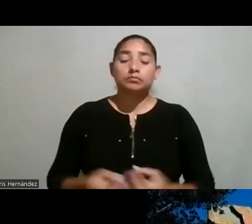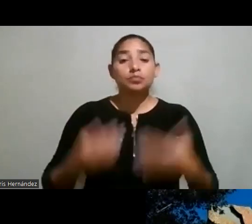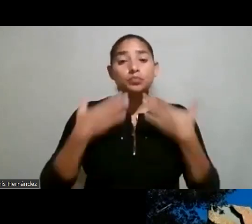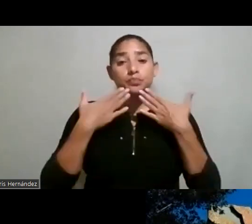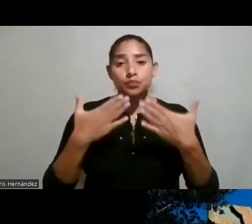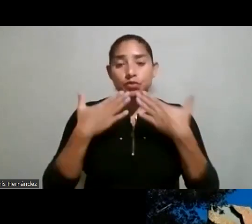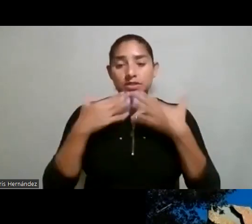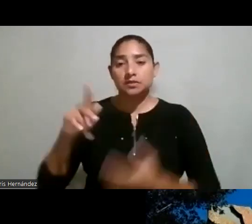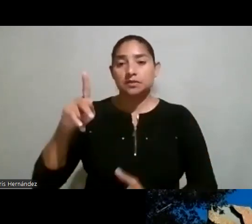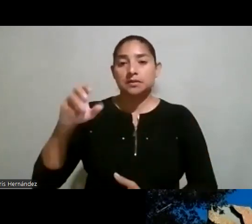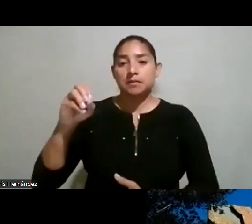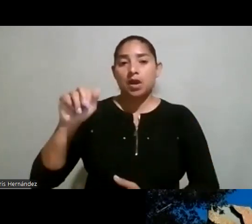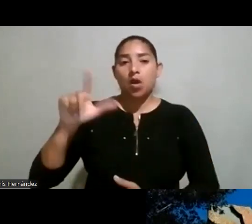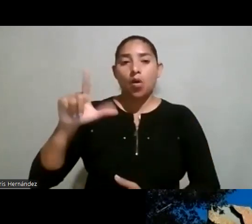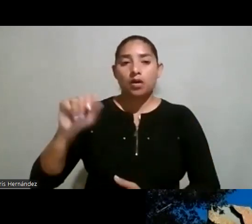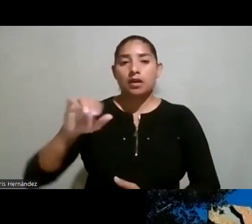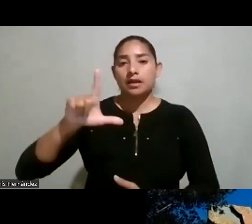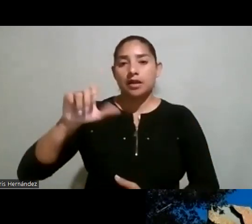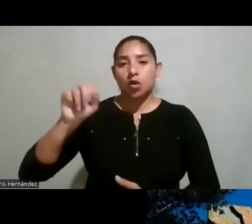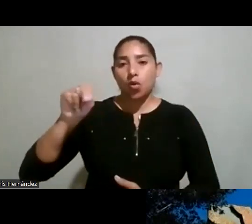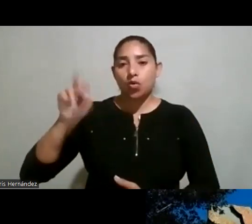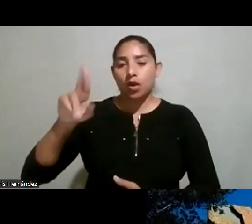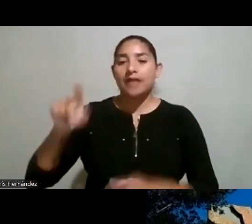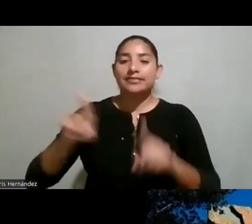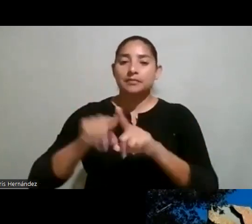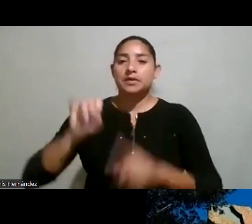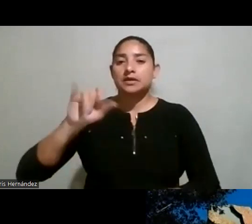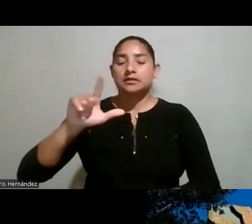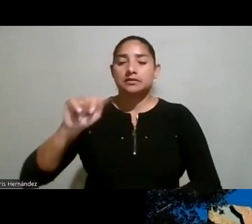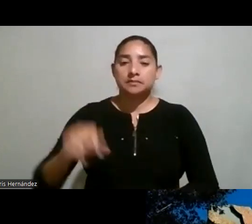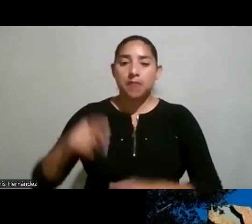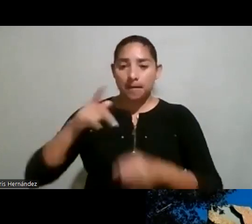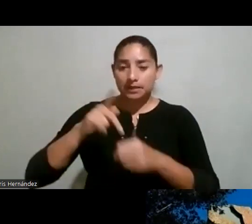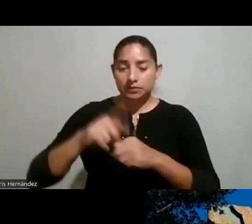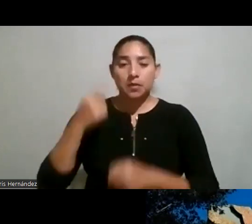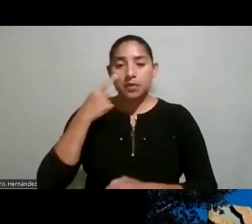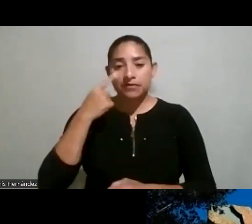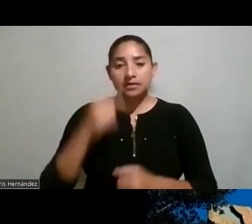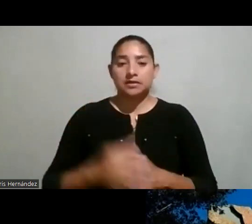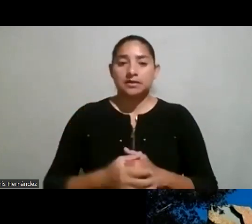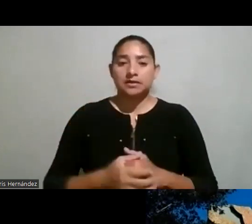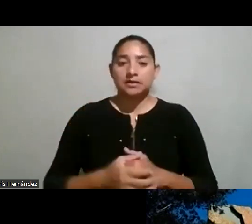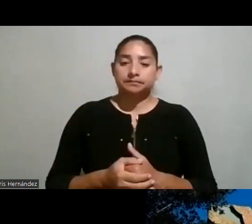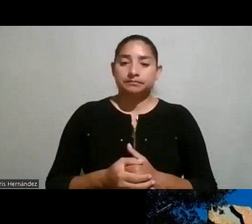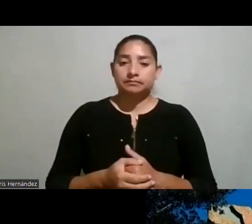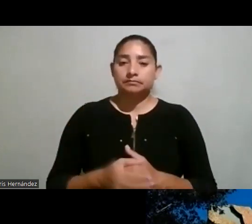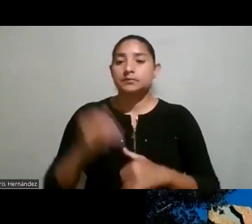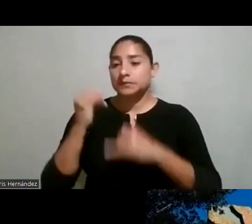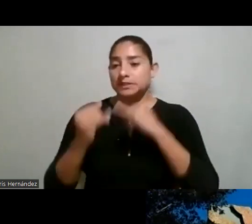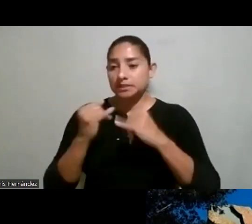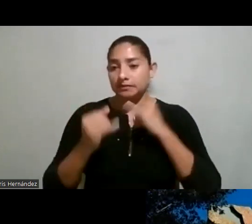a doña Paola a doña Leonora también por la participación vamos a ir quizás cerrando